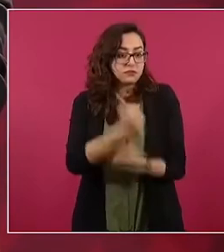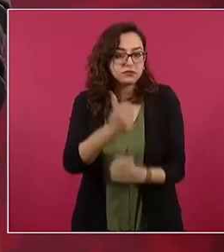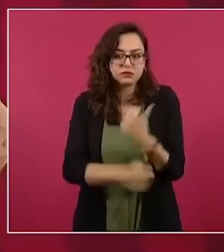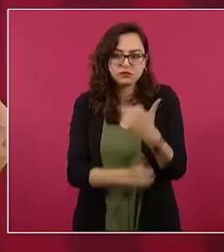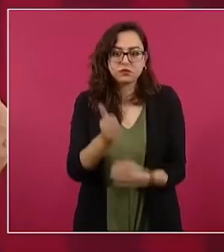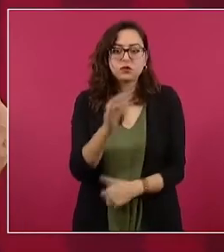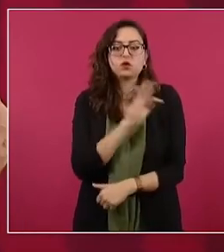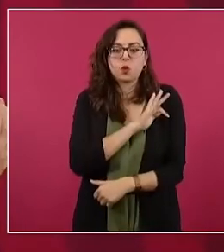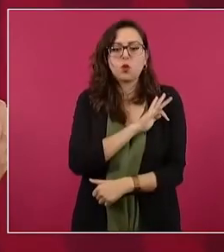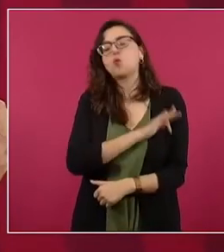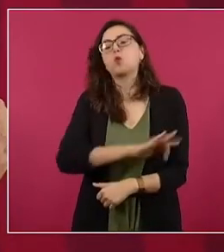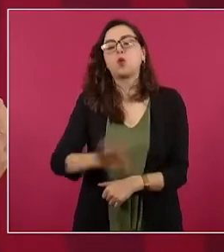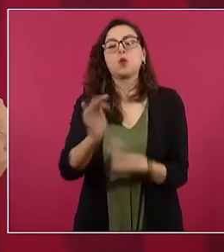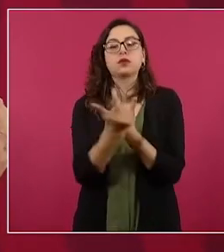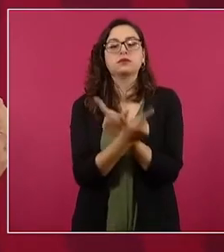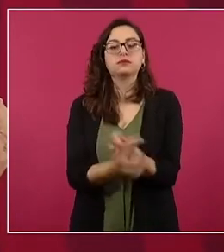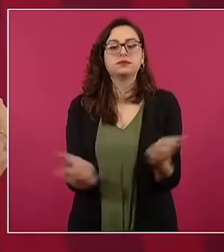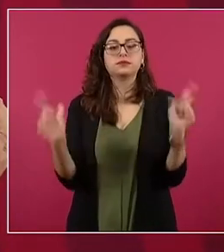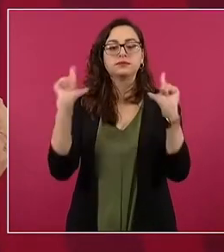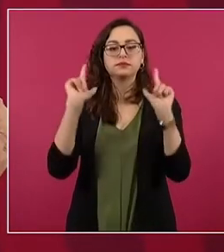lo pueda hacer.